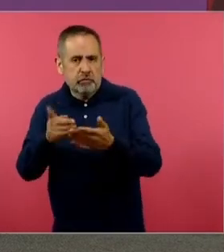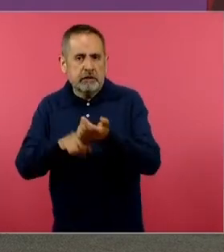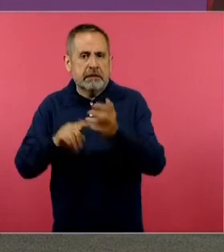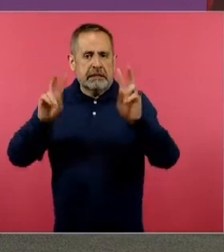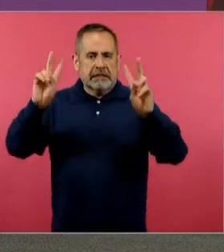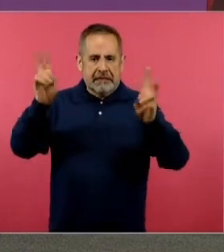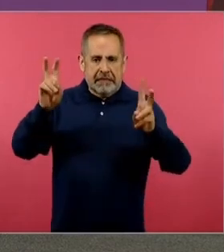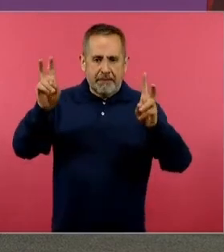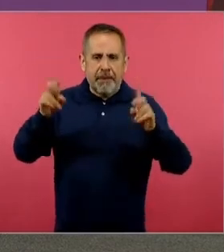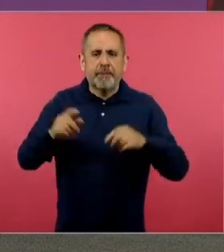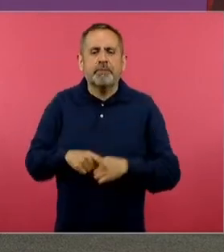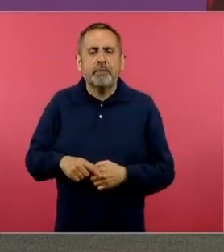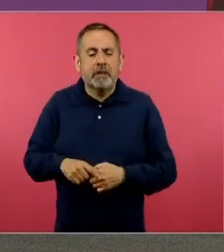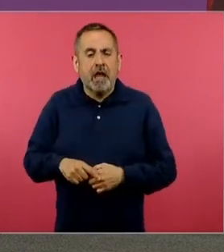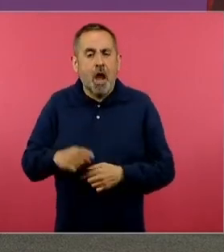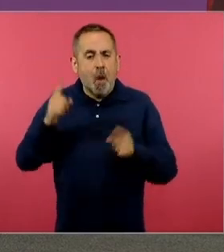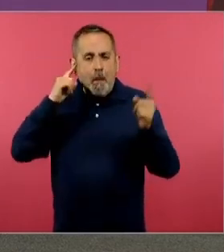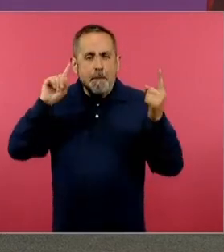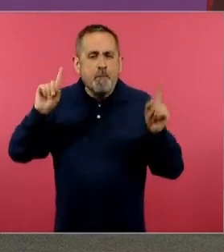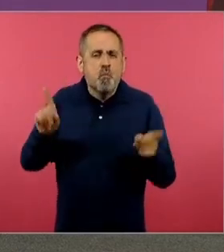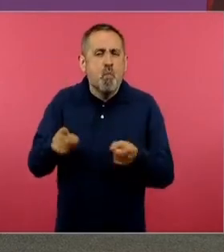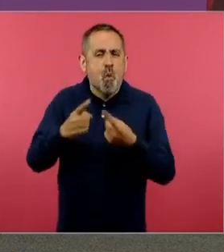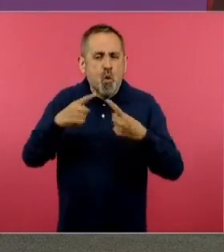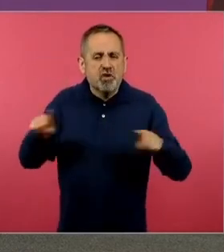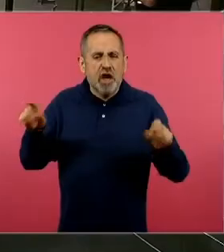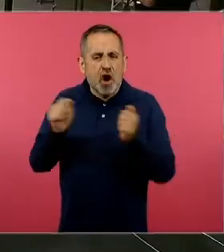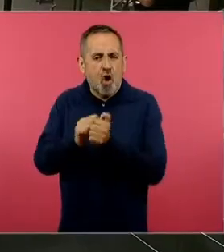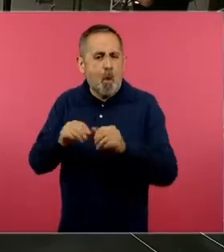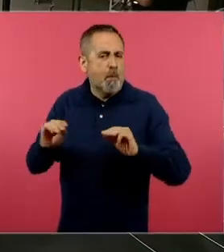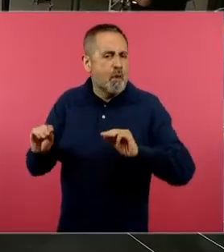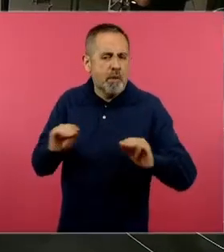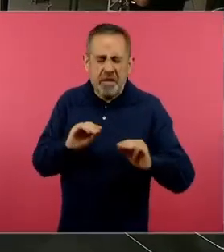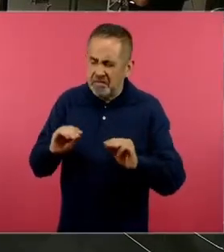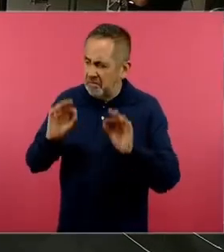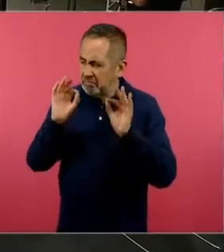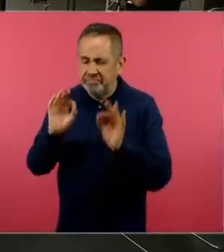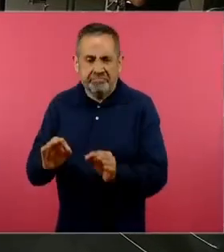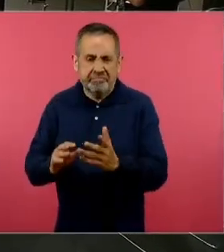título La Fuerza Musical en Movimiento. Siguiente, por favor.